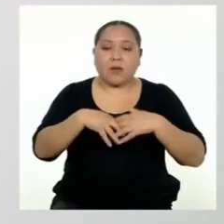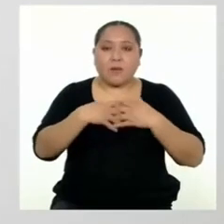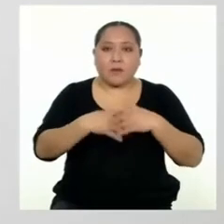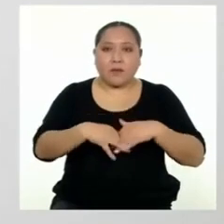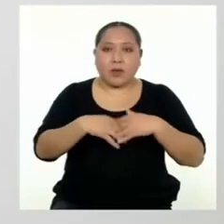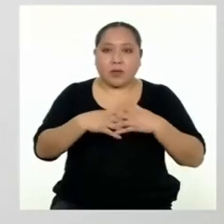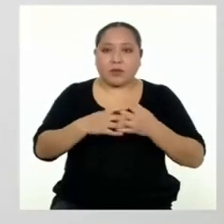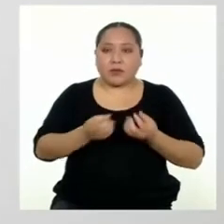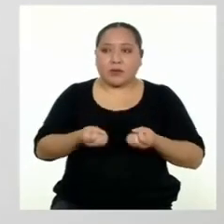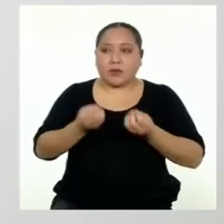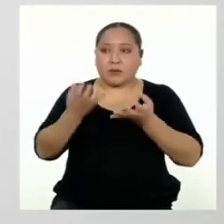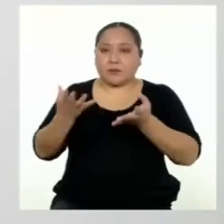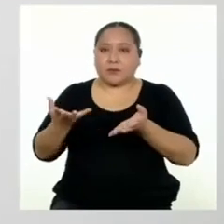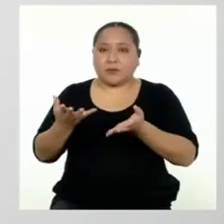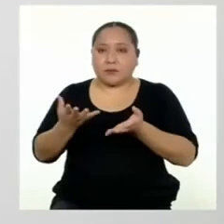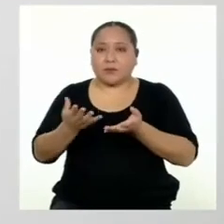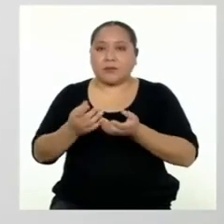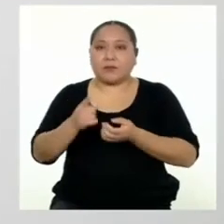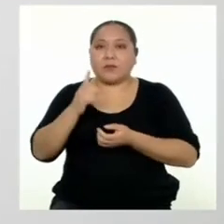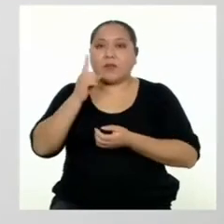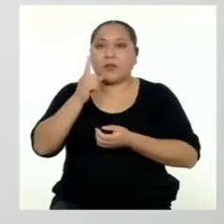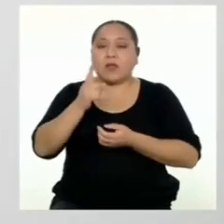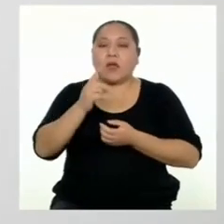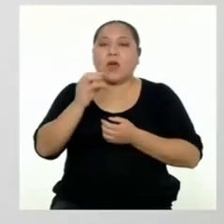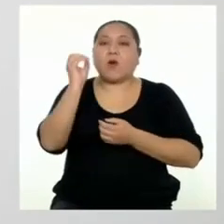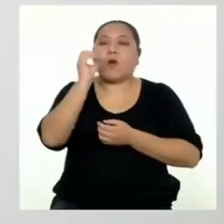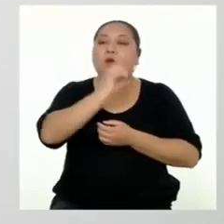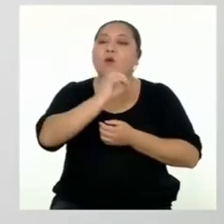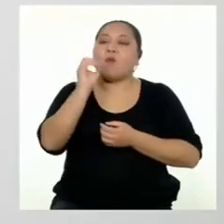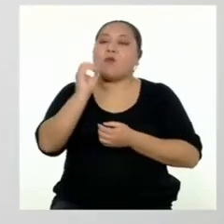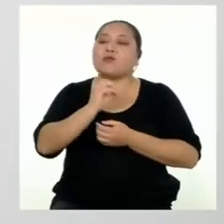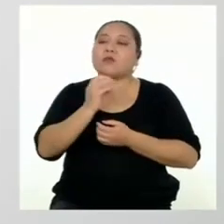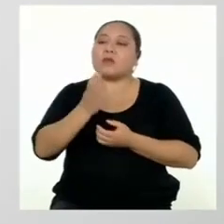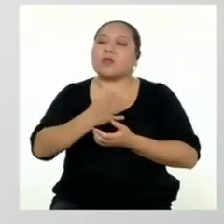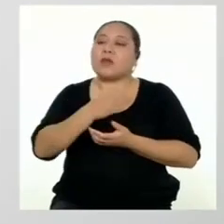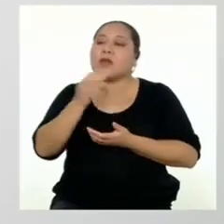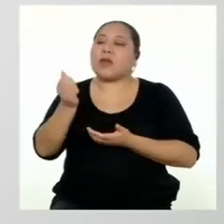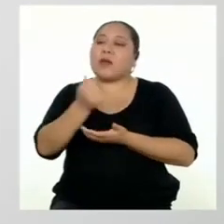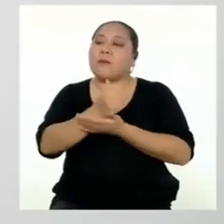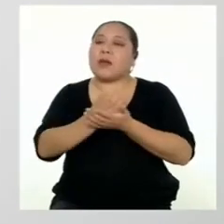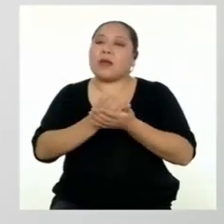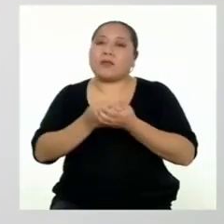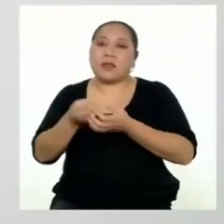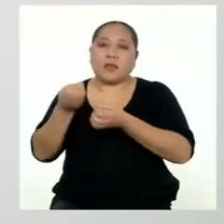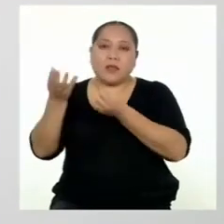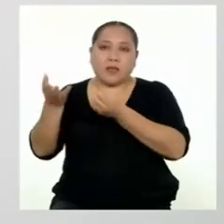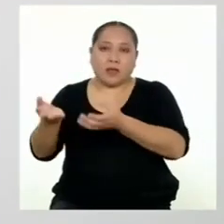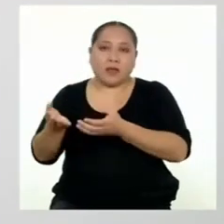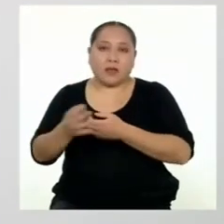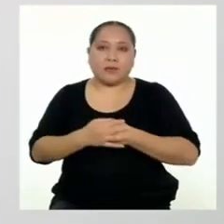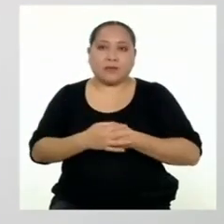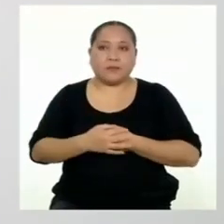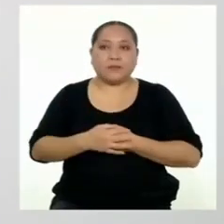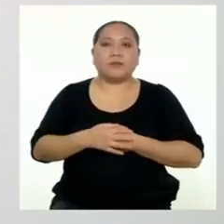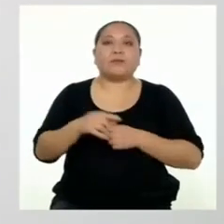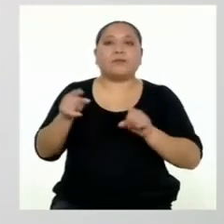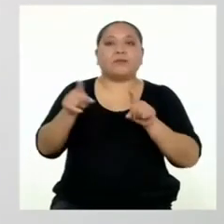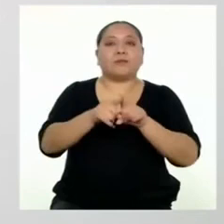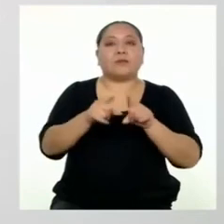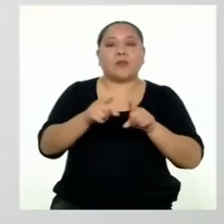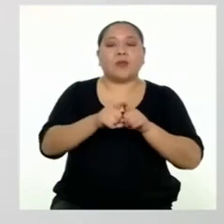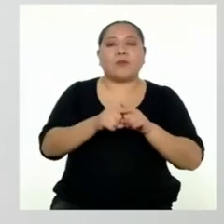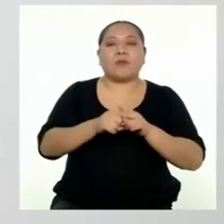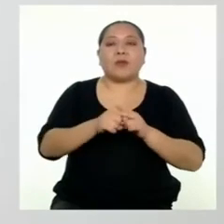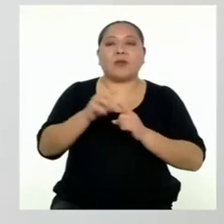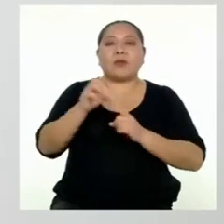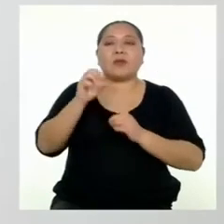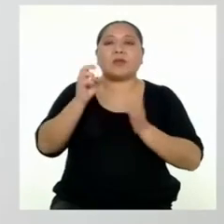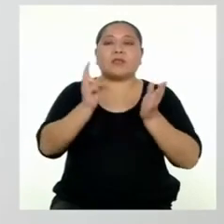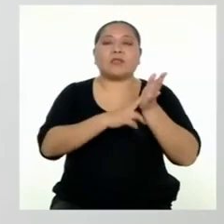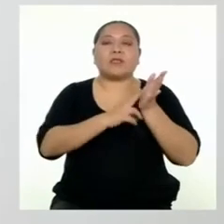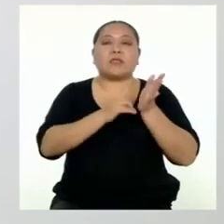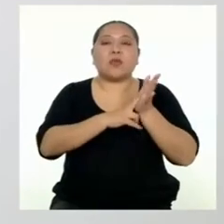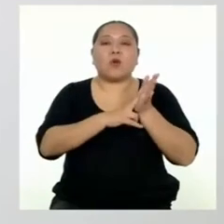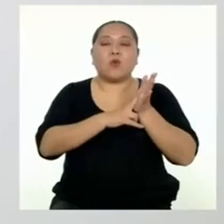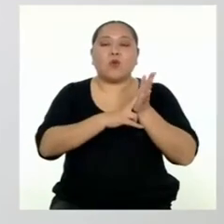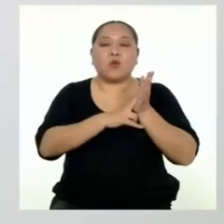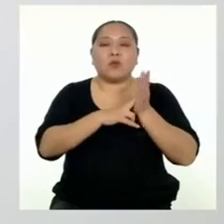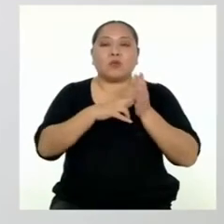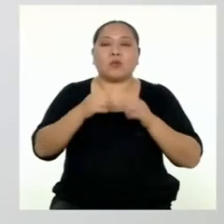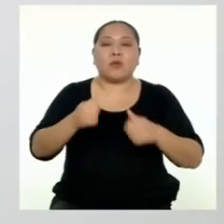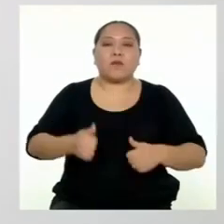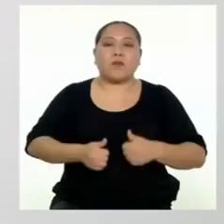aseguradora se hará cargo de un porcentaje de esos gastos. Existen también seguros de vida,